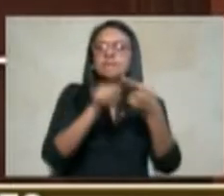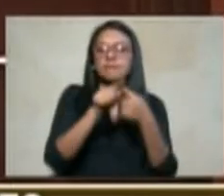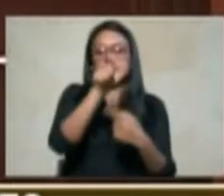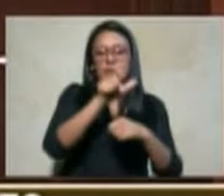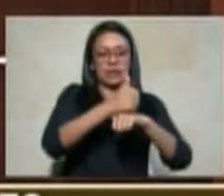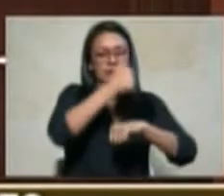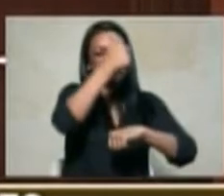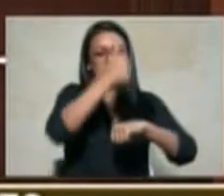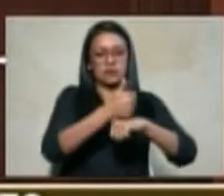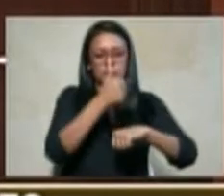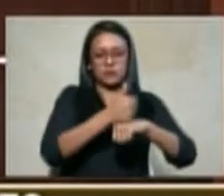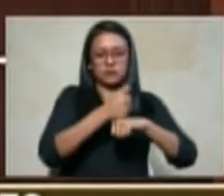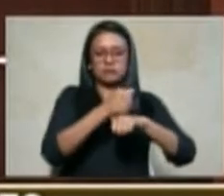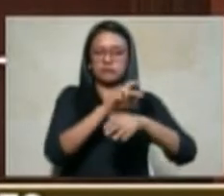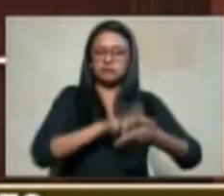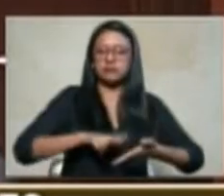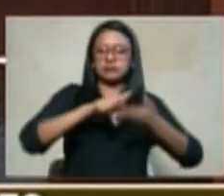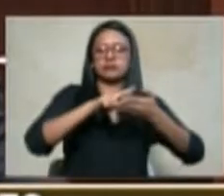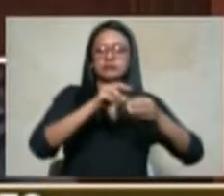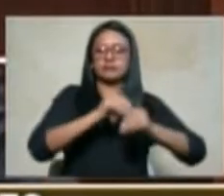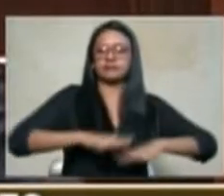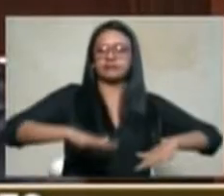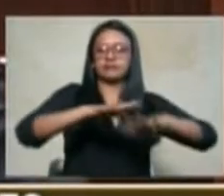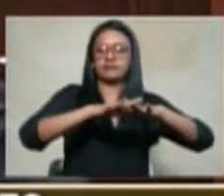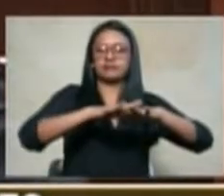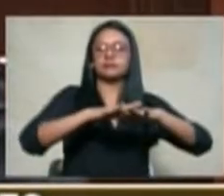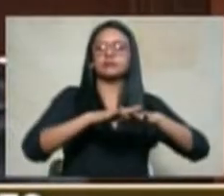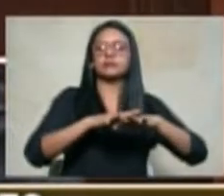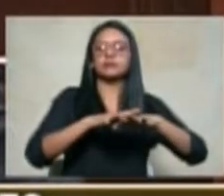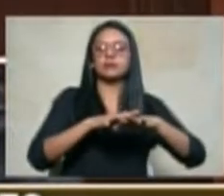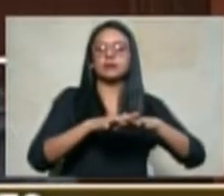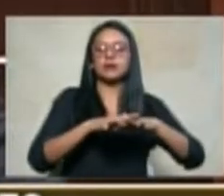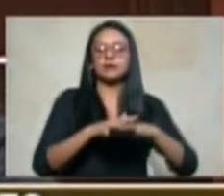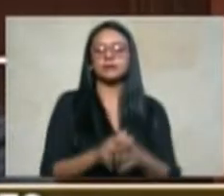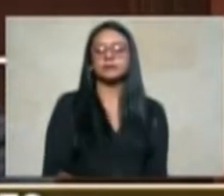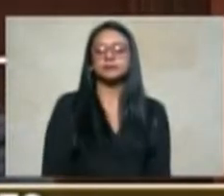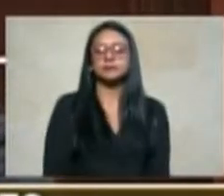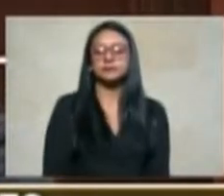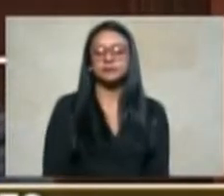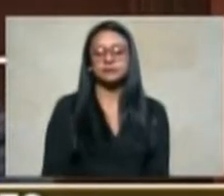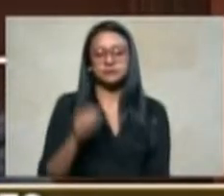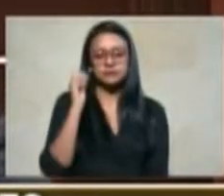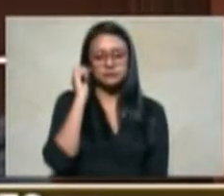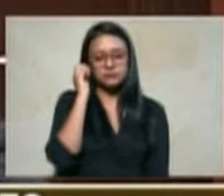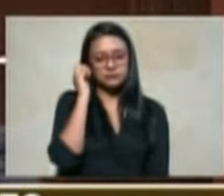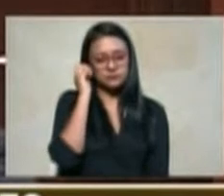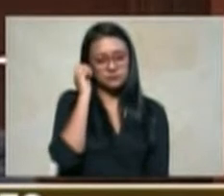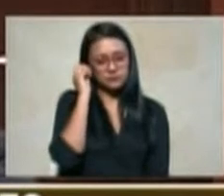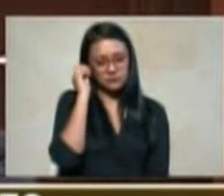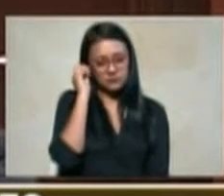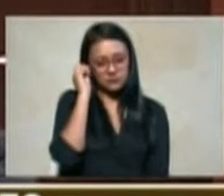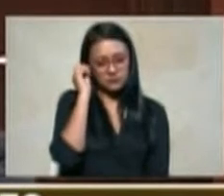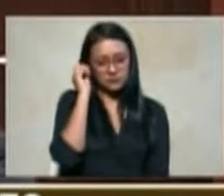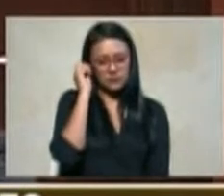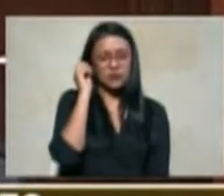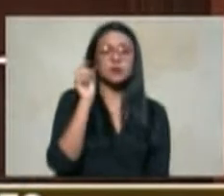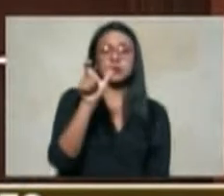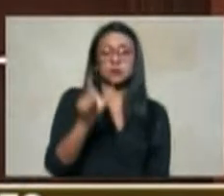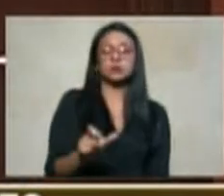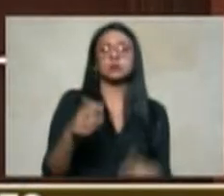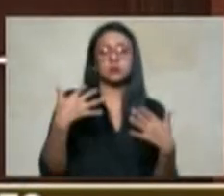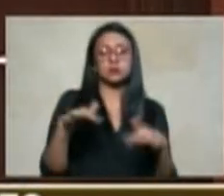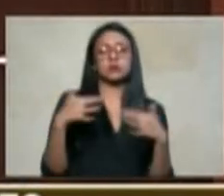de tierras como por mi persona un juez natural cualificado hay que recordar que hay una jurisdicción